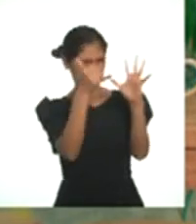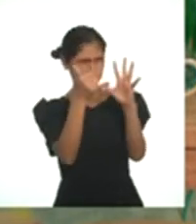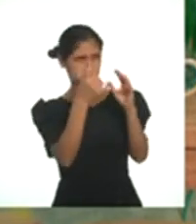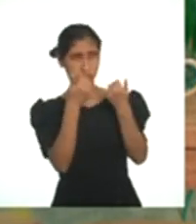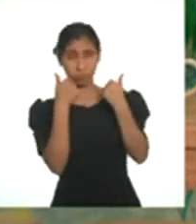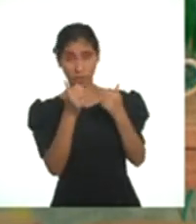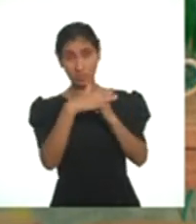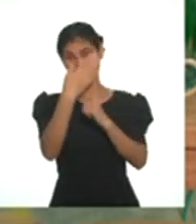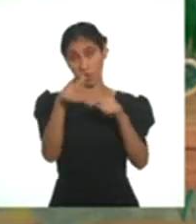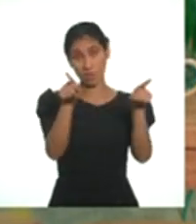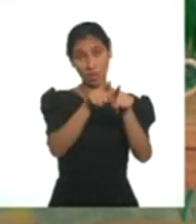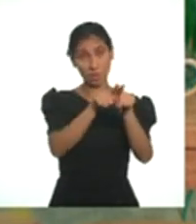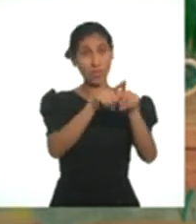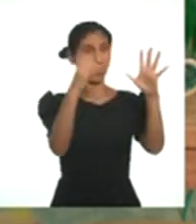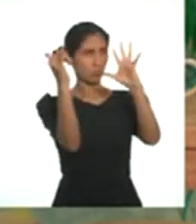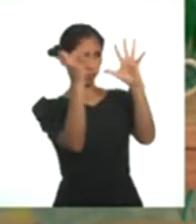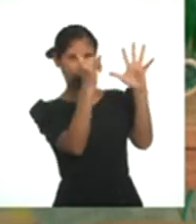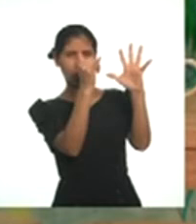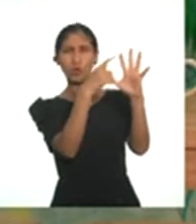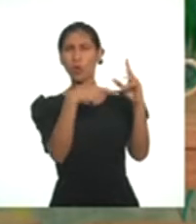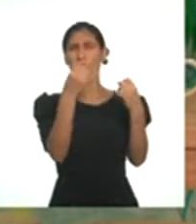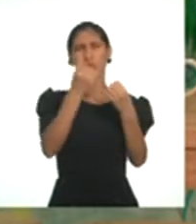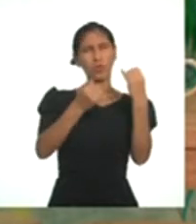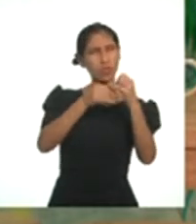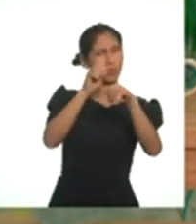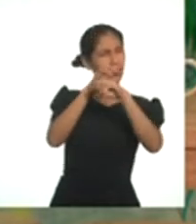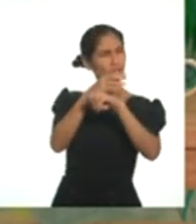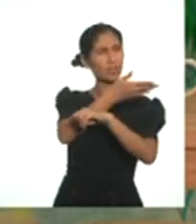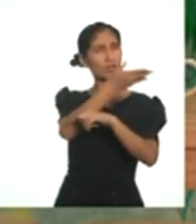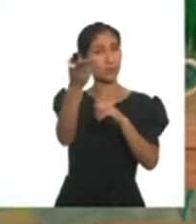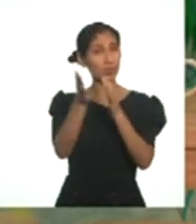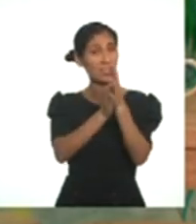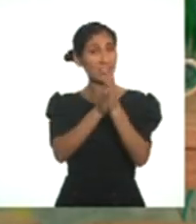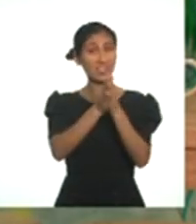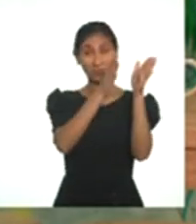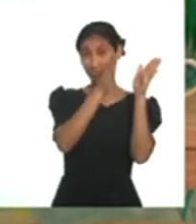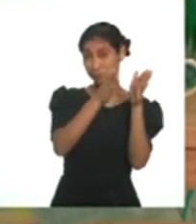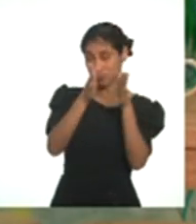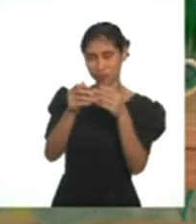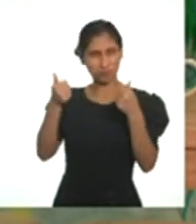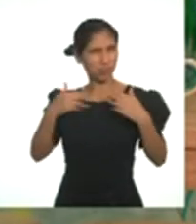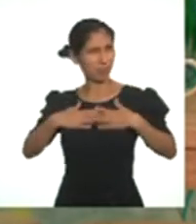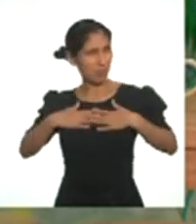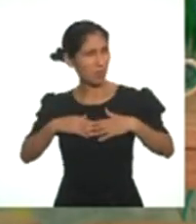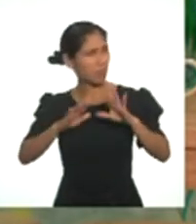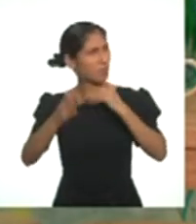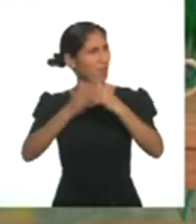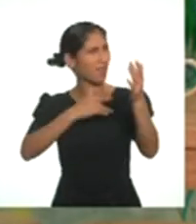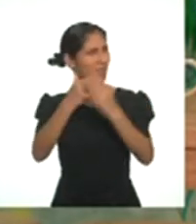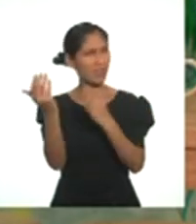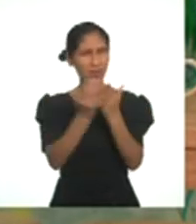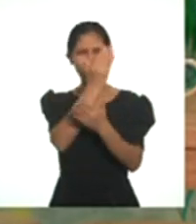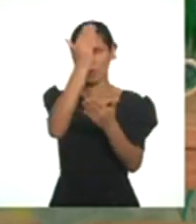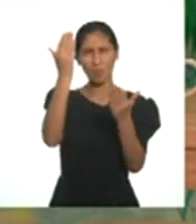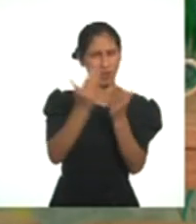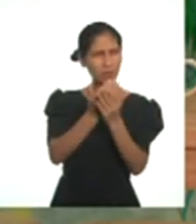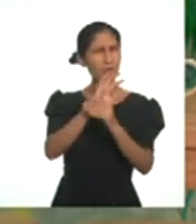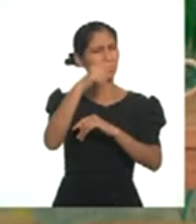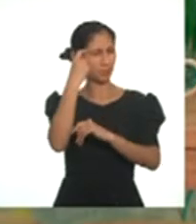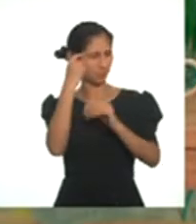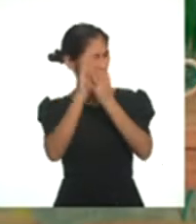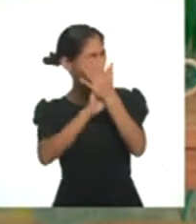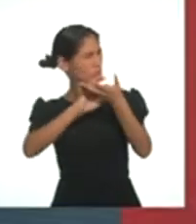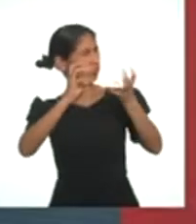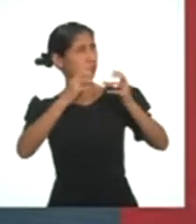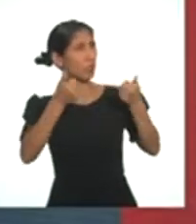batería. Y mi última recomendación es que traten de disfrutar del proceso y ante cualquier problema, hábranse a resolverlo con